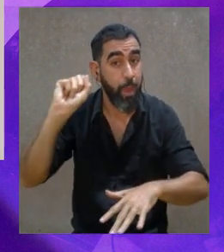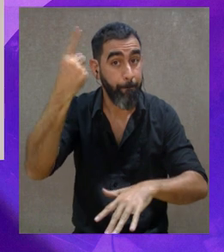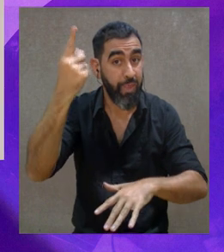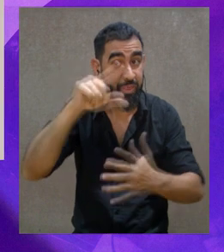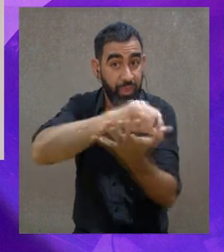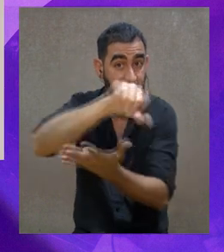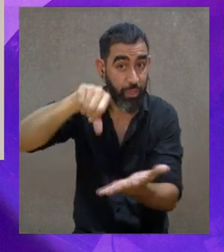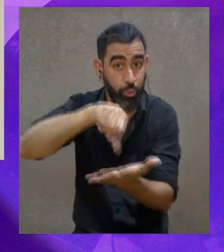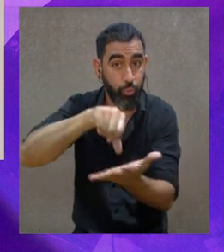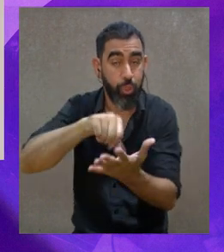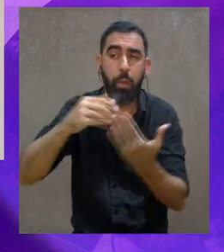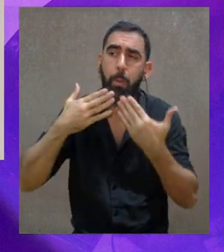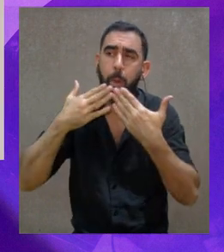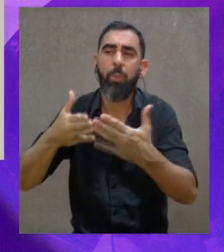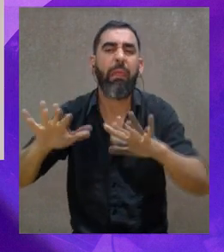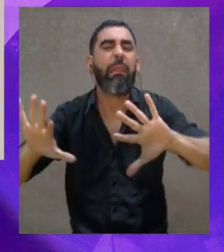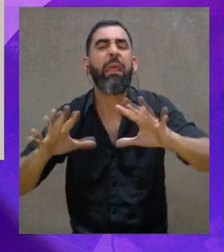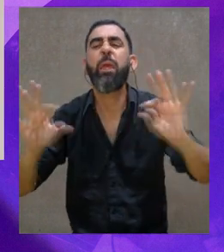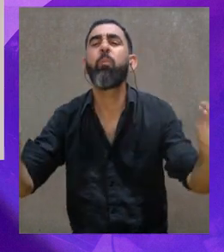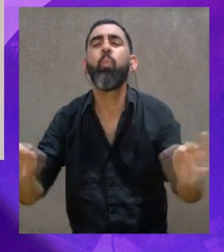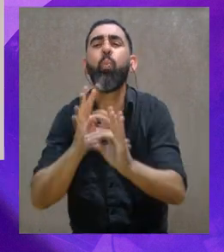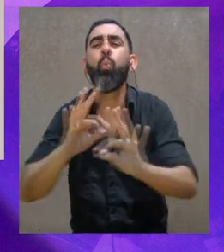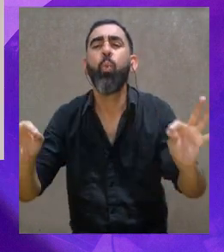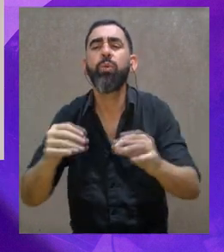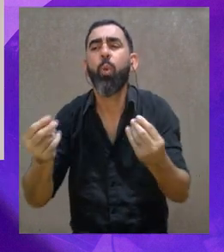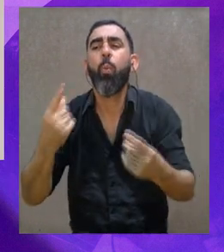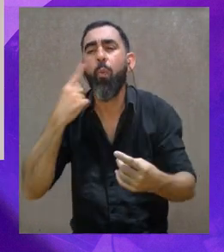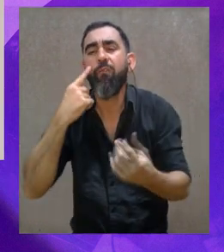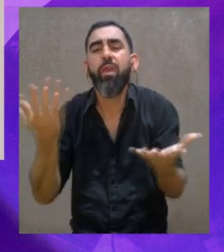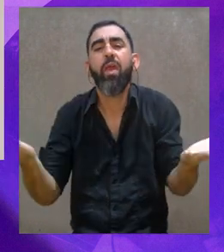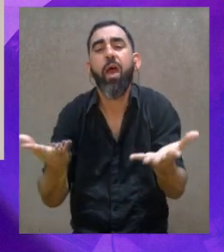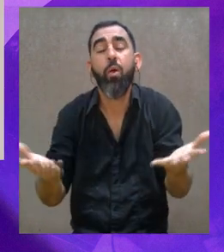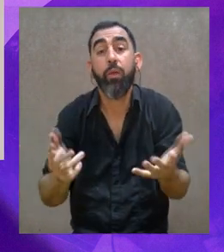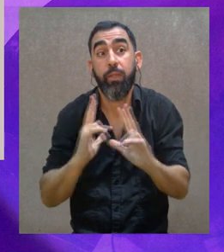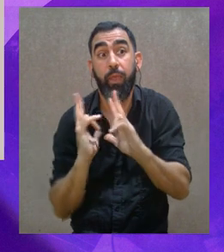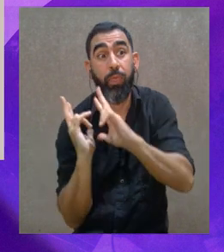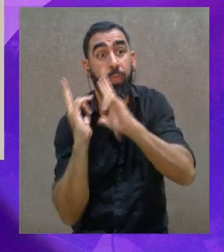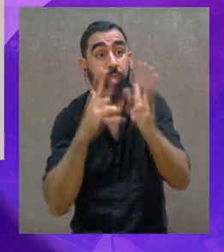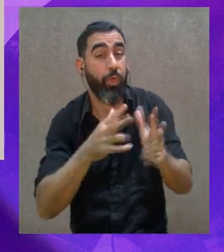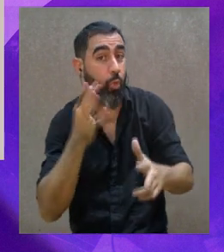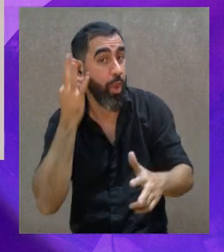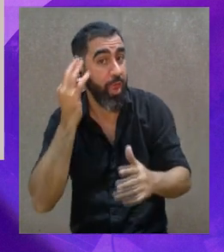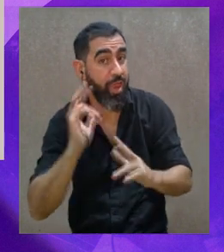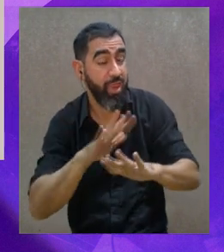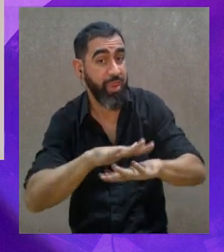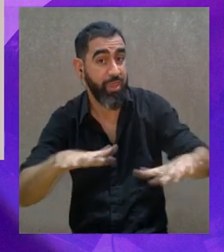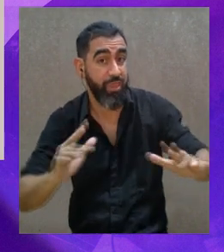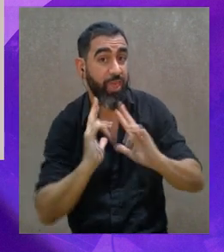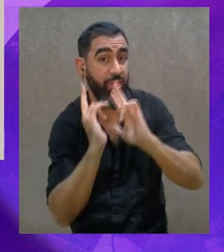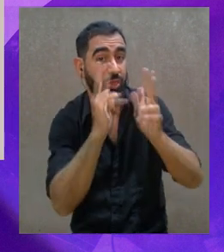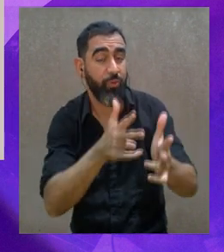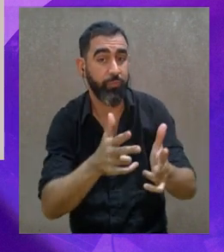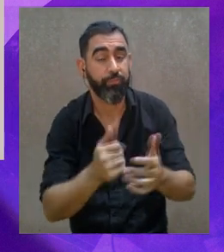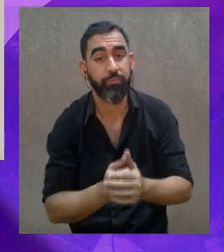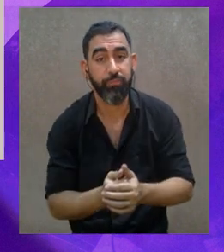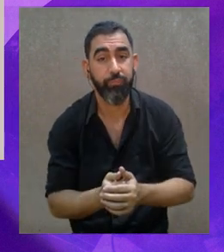implica una liberación, implica un conectarse consigo misma, y entonces hay todo también un